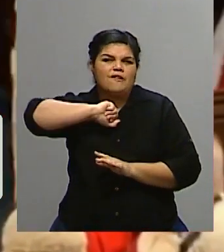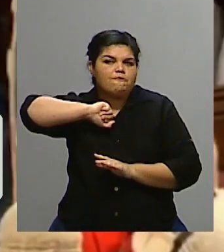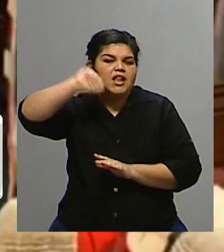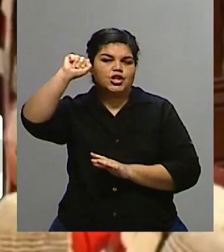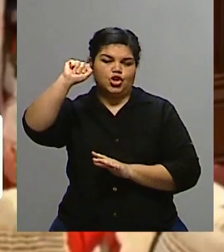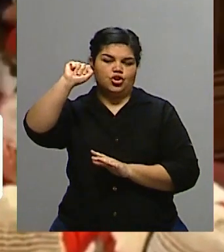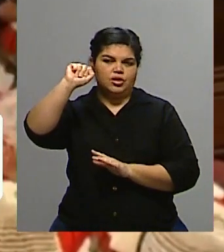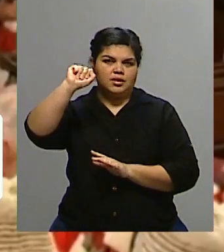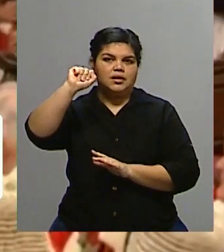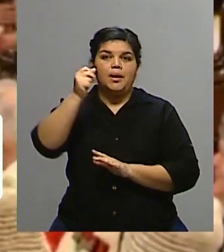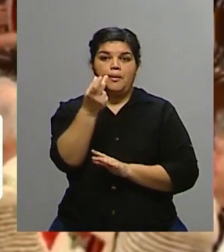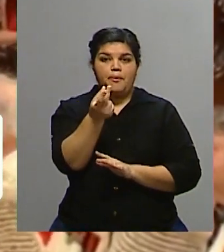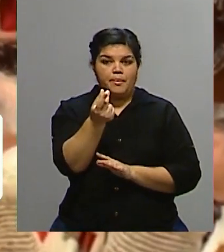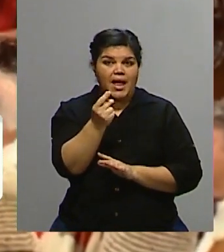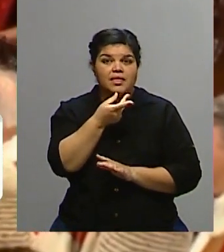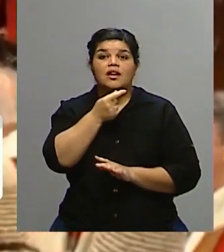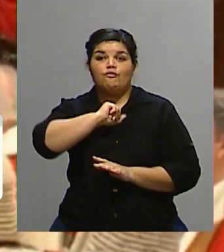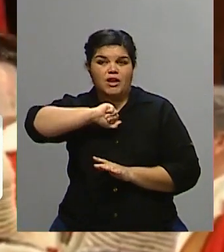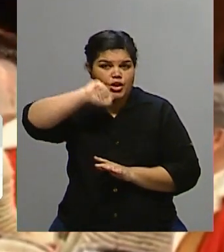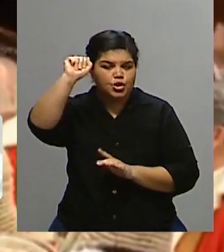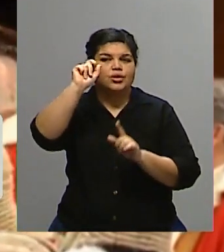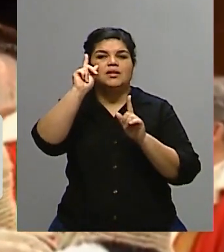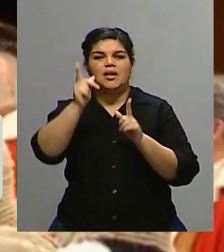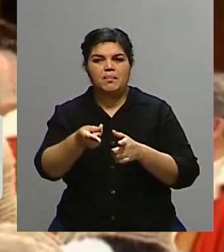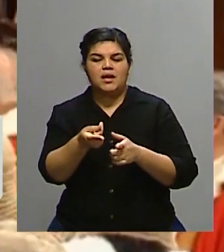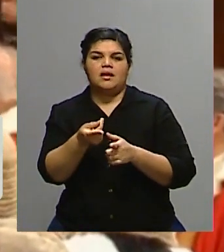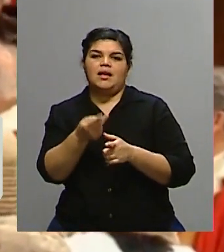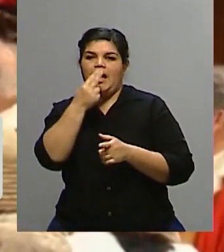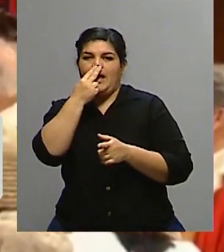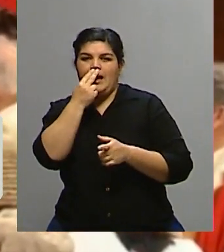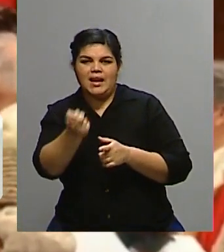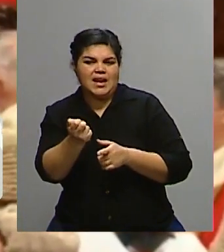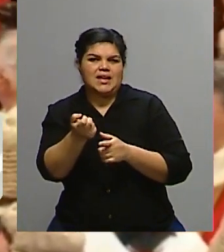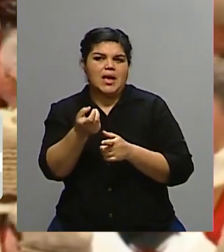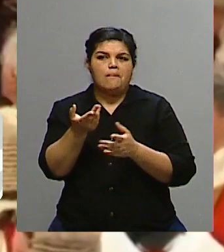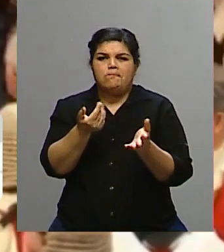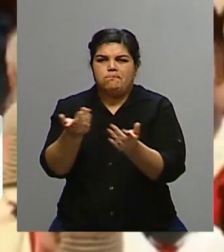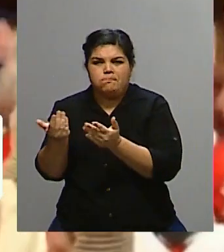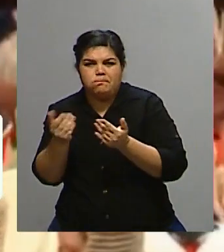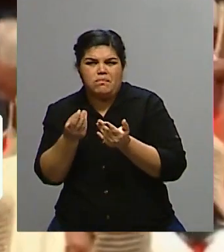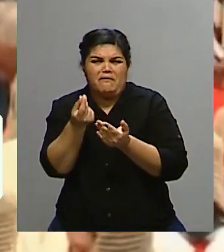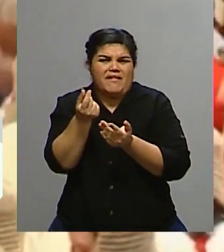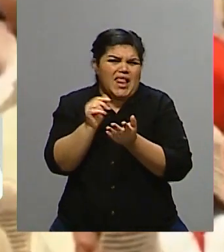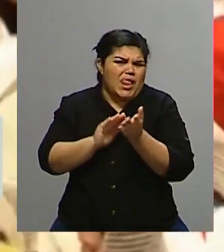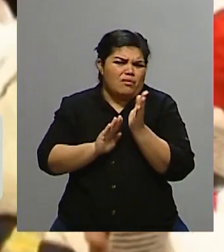energética, más allá de la inflación general, una inflación energética altísima, donde